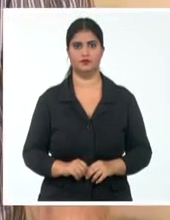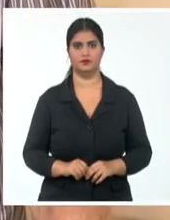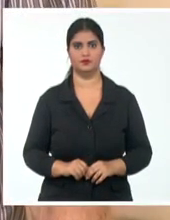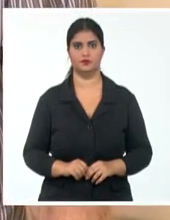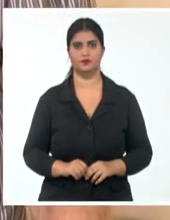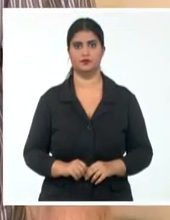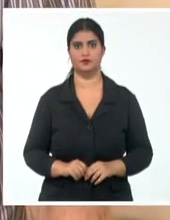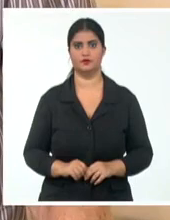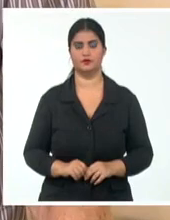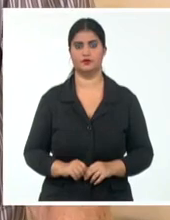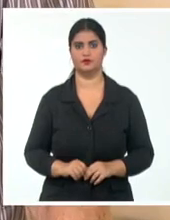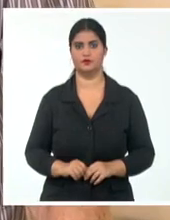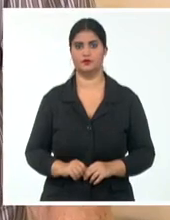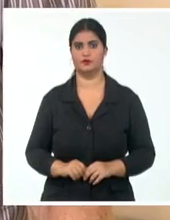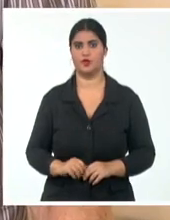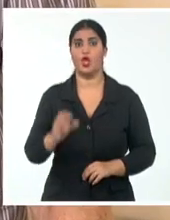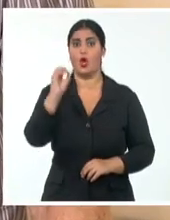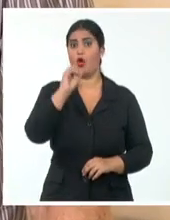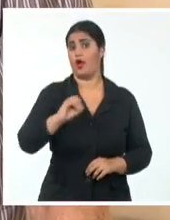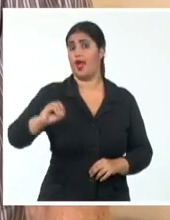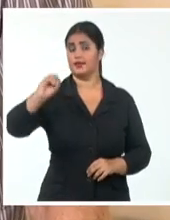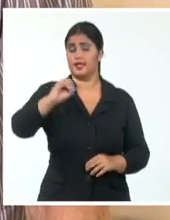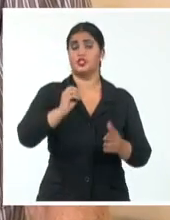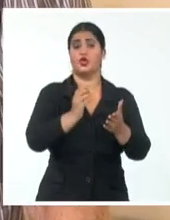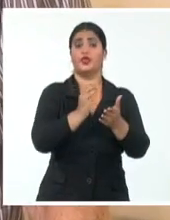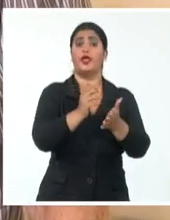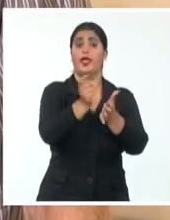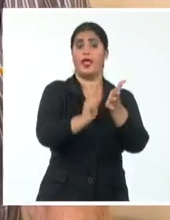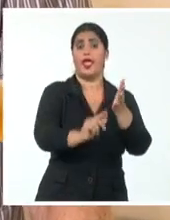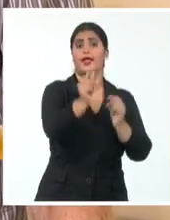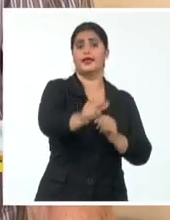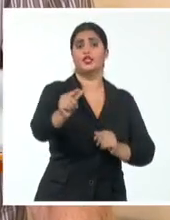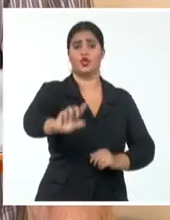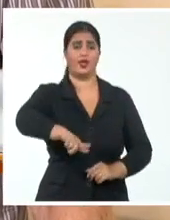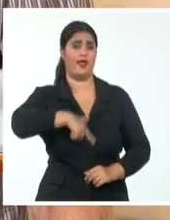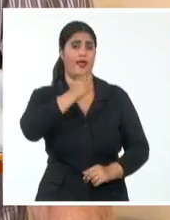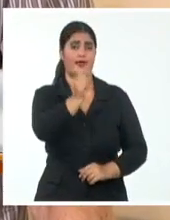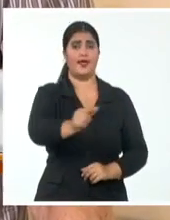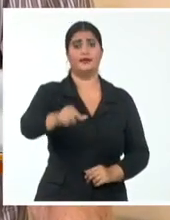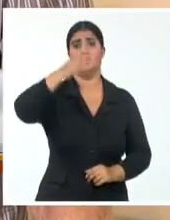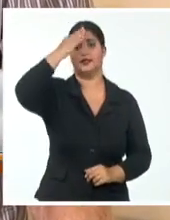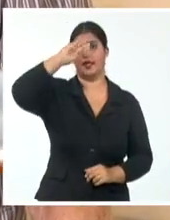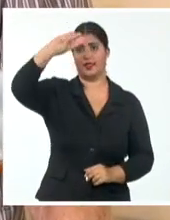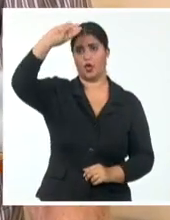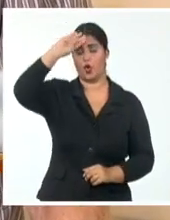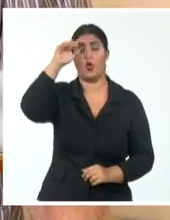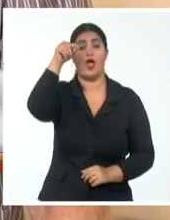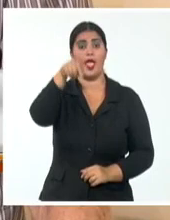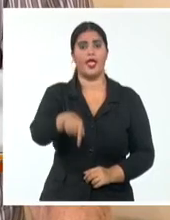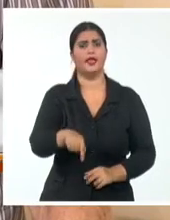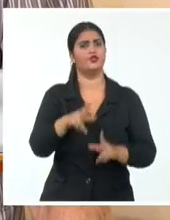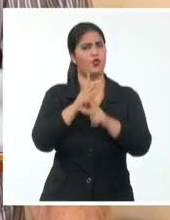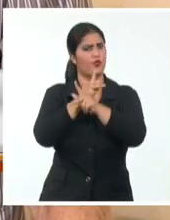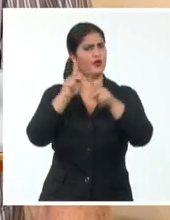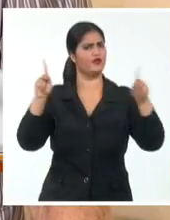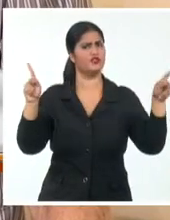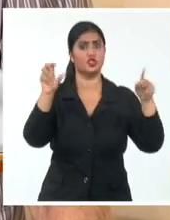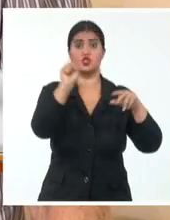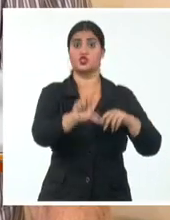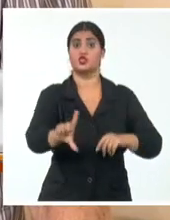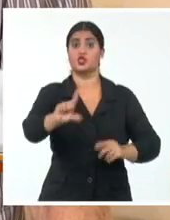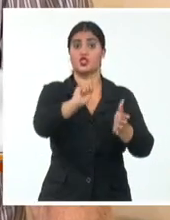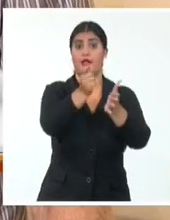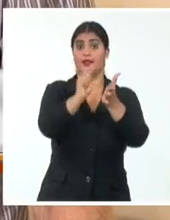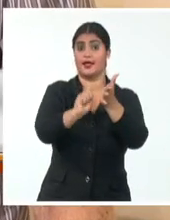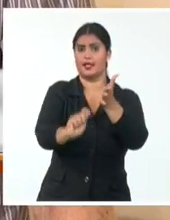La UNIAC tiene una significación importantísima en la organización profesional, social de los escritores y